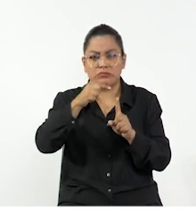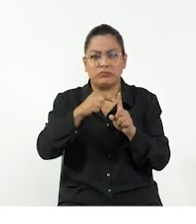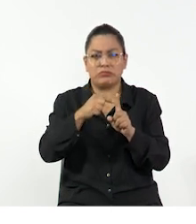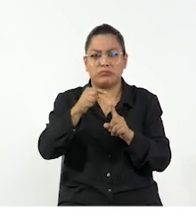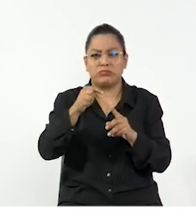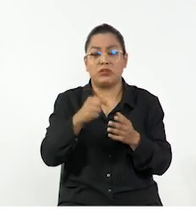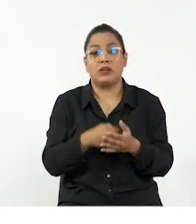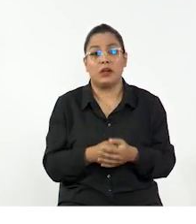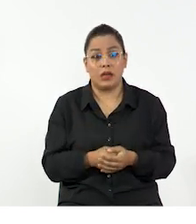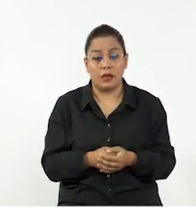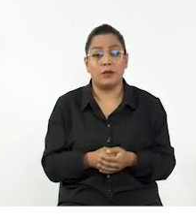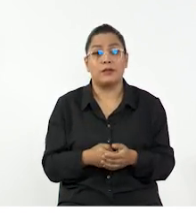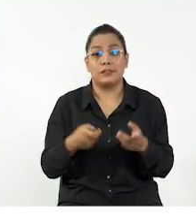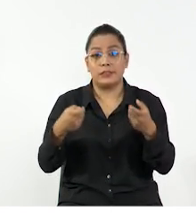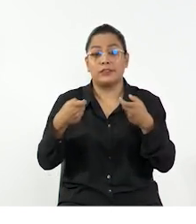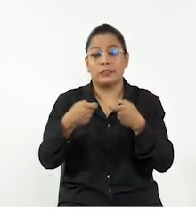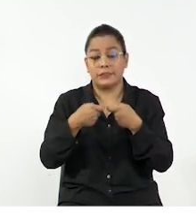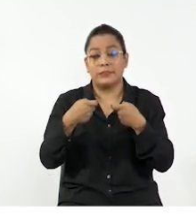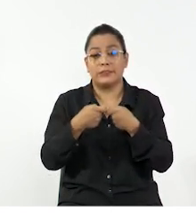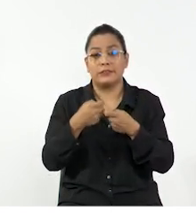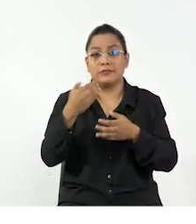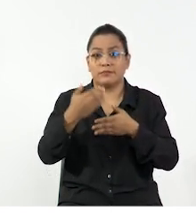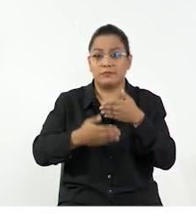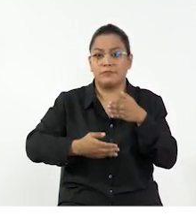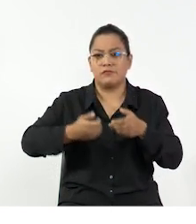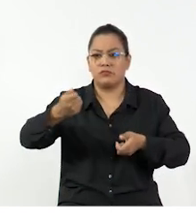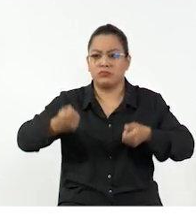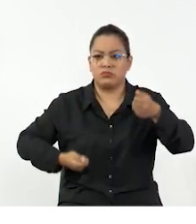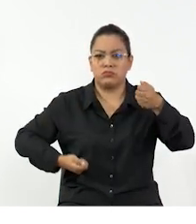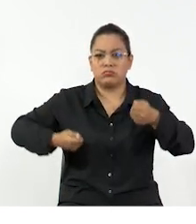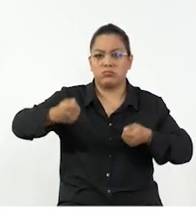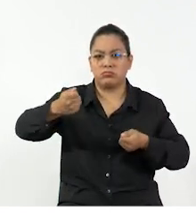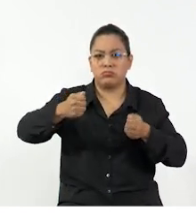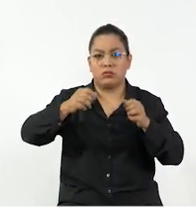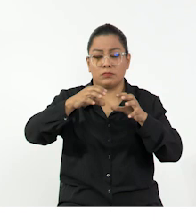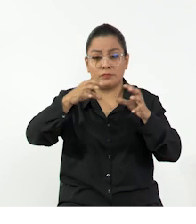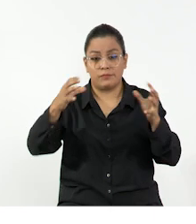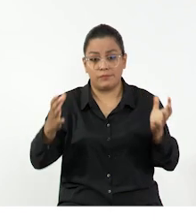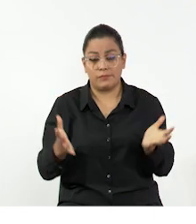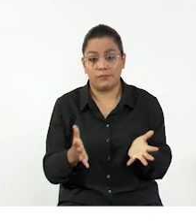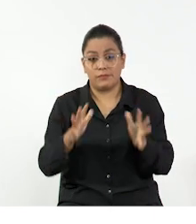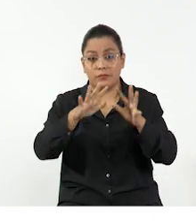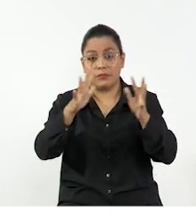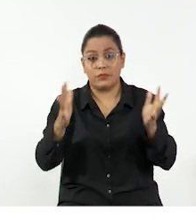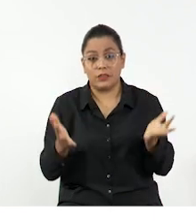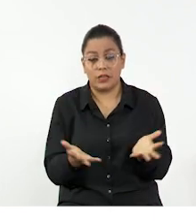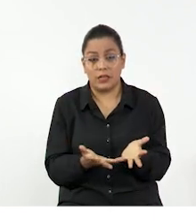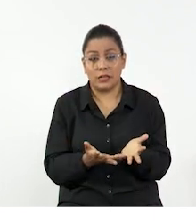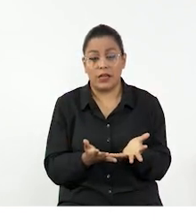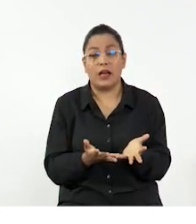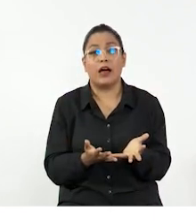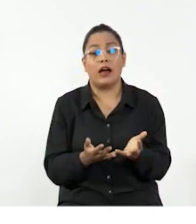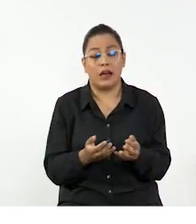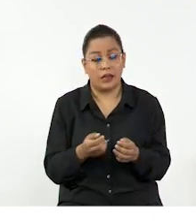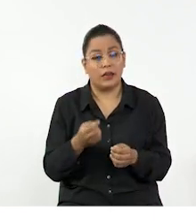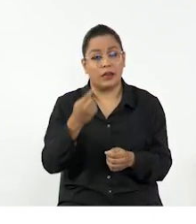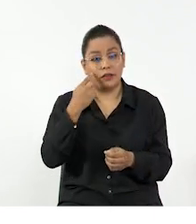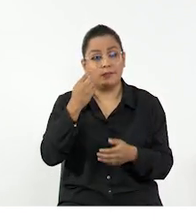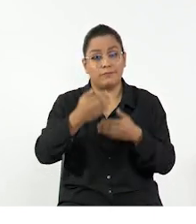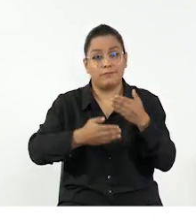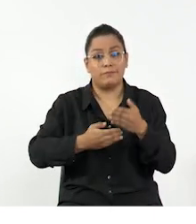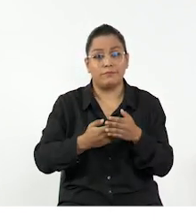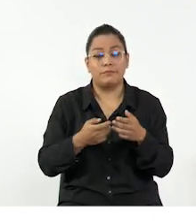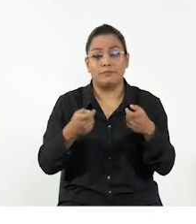temperatura. Y es porque parte de la energía en el proceso del viaje se ha convertido en energía térmica.